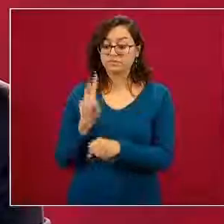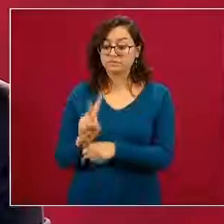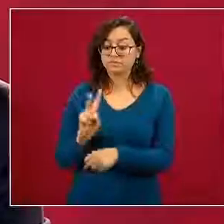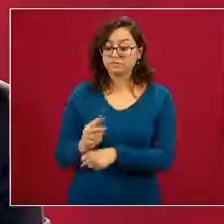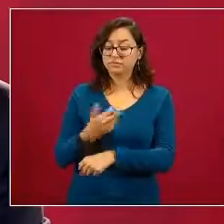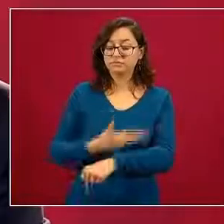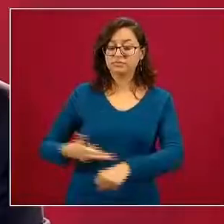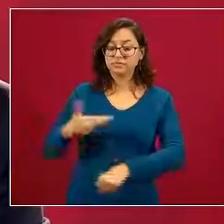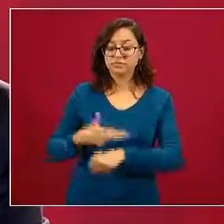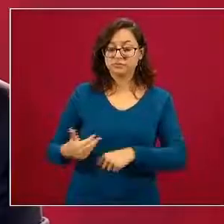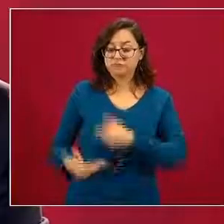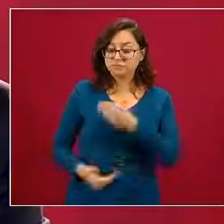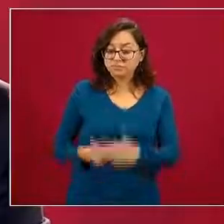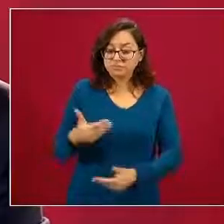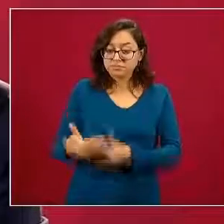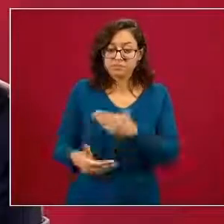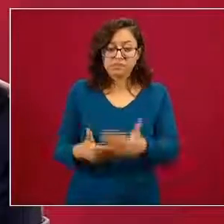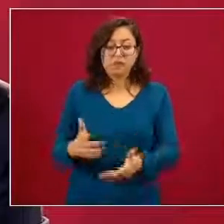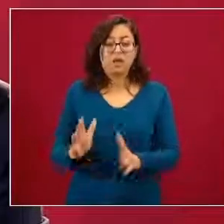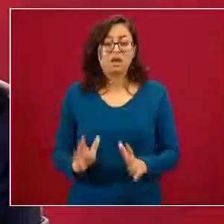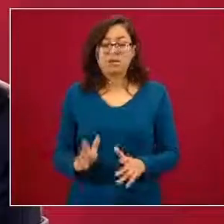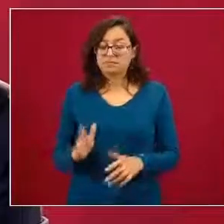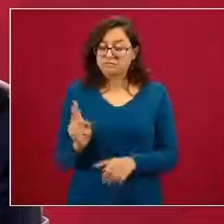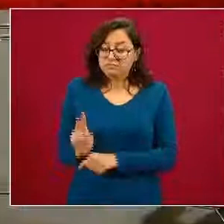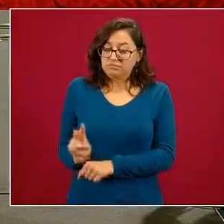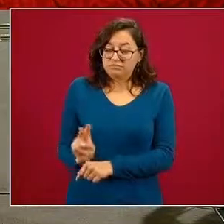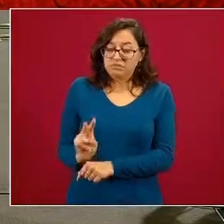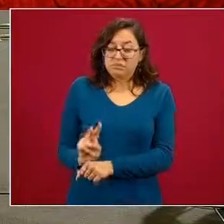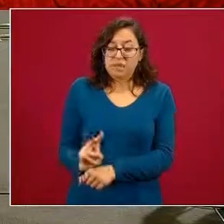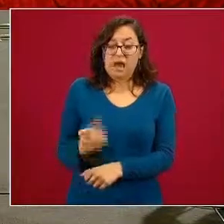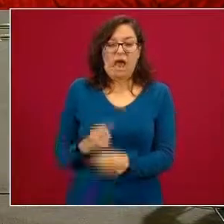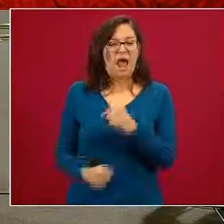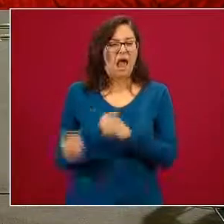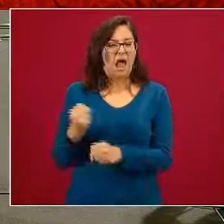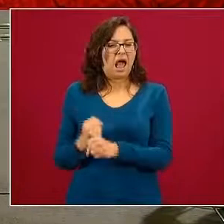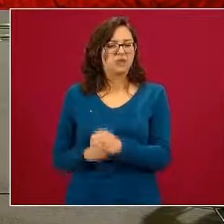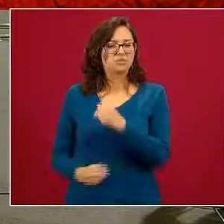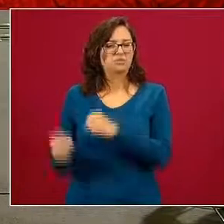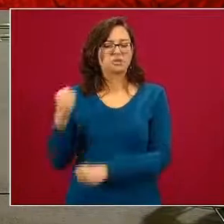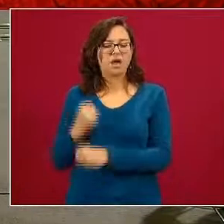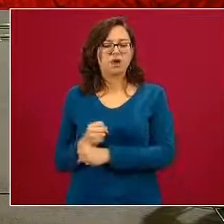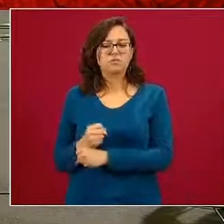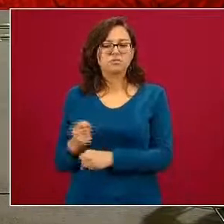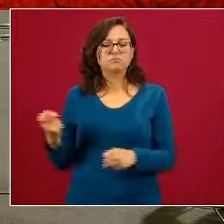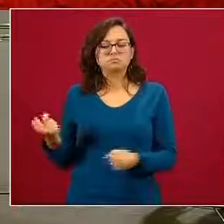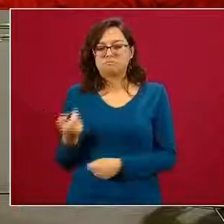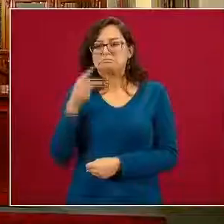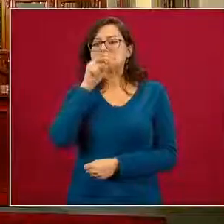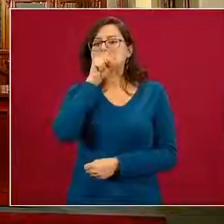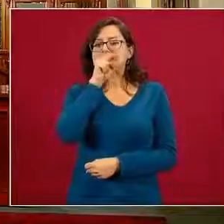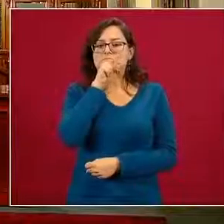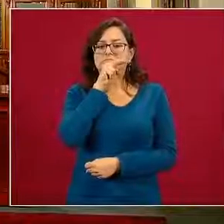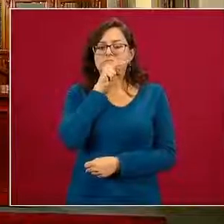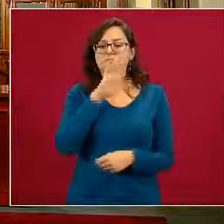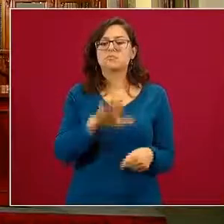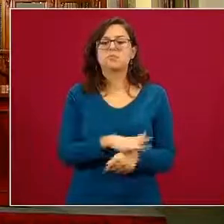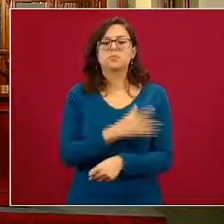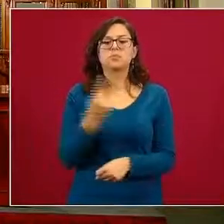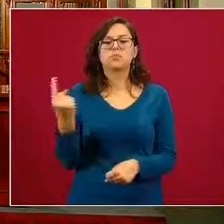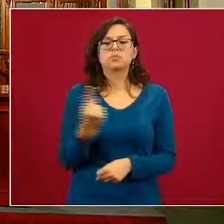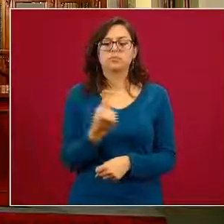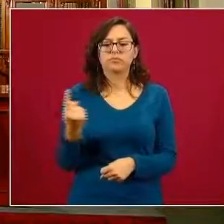regulación sanitaria desde hace muchísimos años encontramos una gran preocupación por